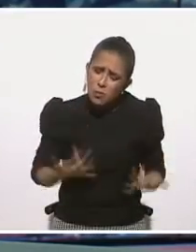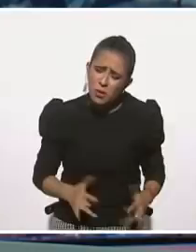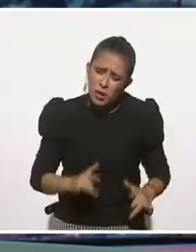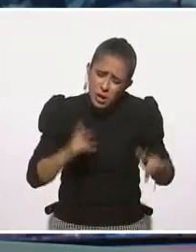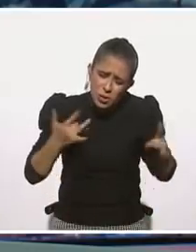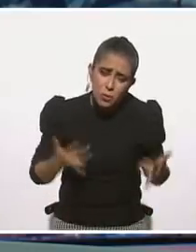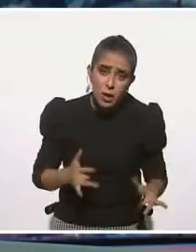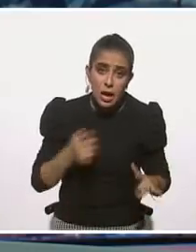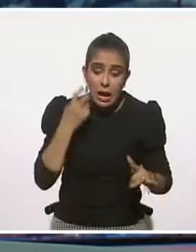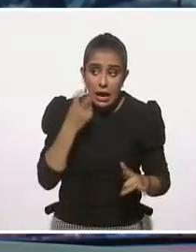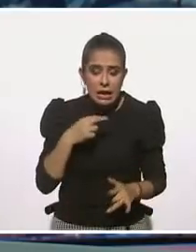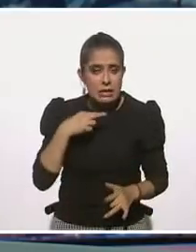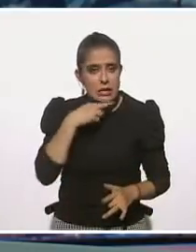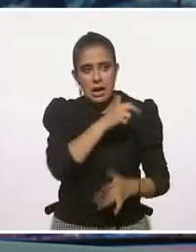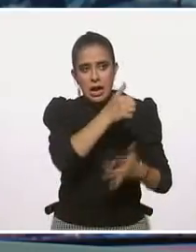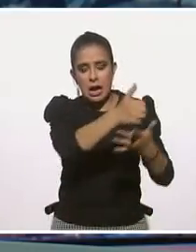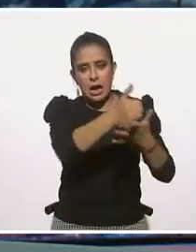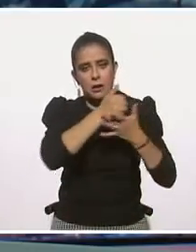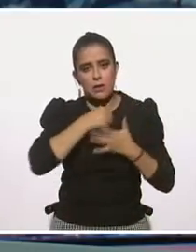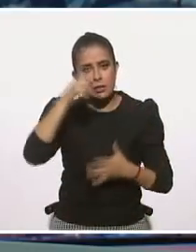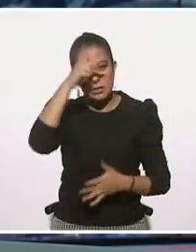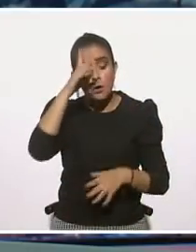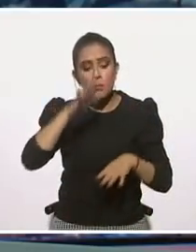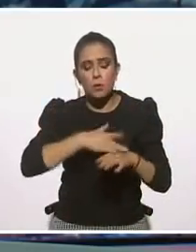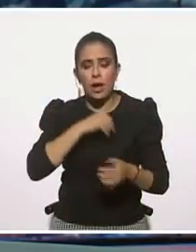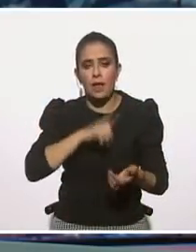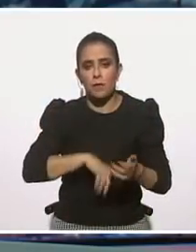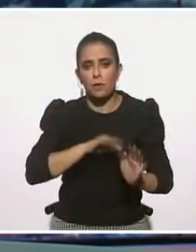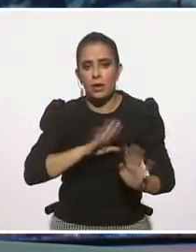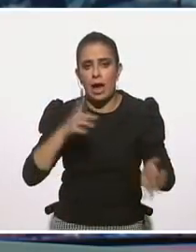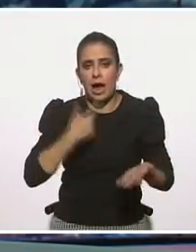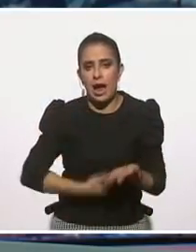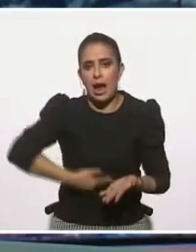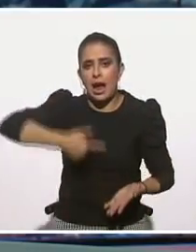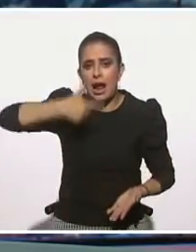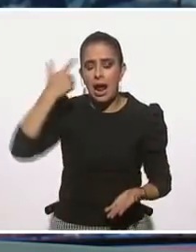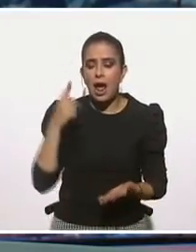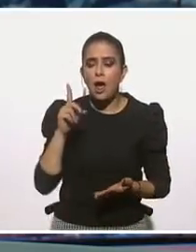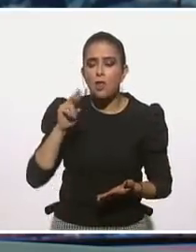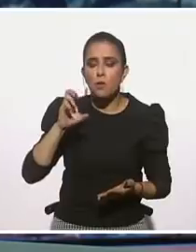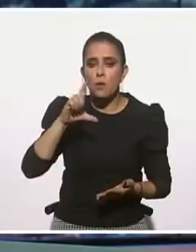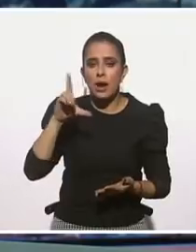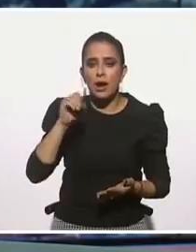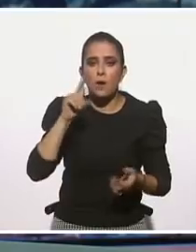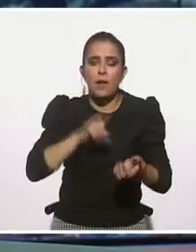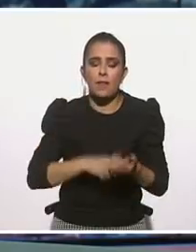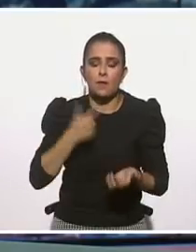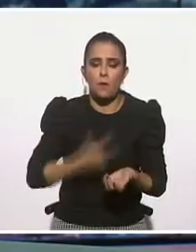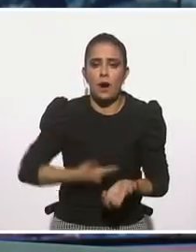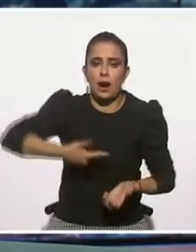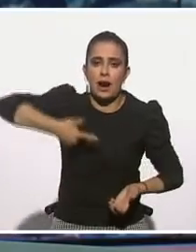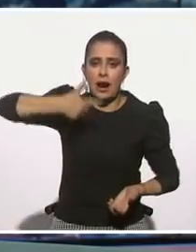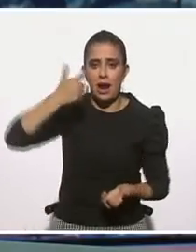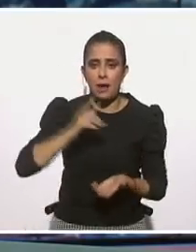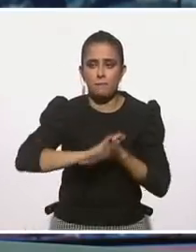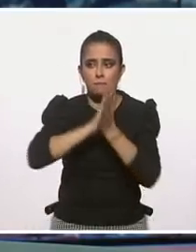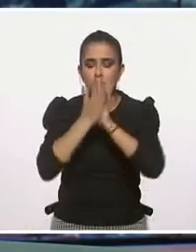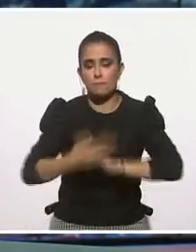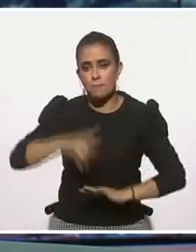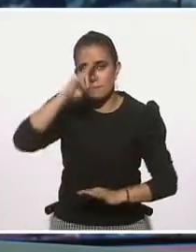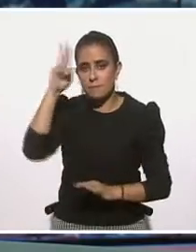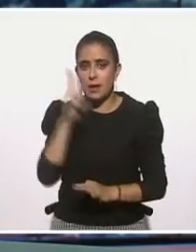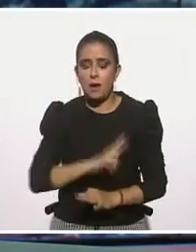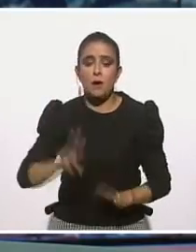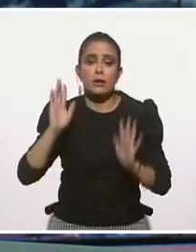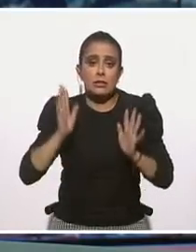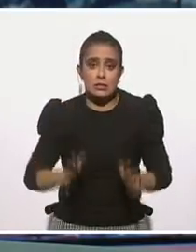momento de buscar ayuda porque ese duelo ya se complicó. Entonces le llamamos duelo que se complica, no patológico porque, insisto, se puede complicar.